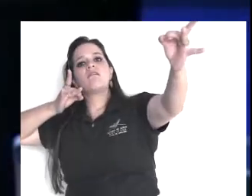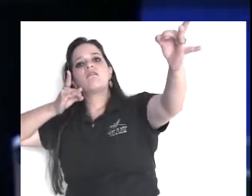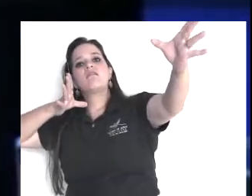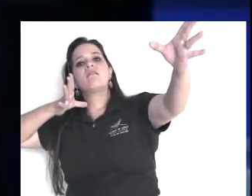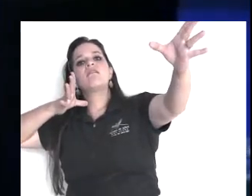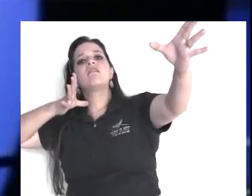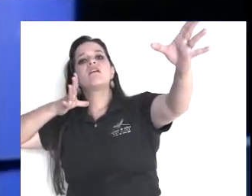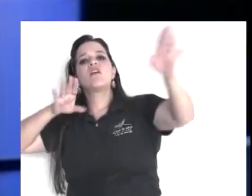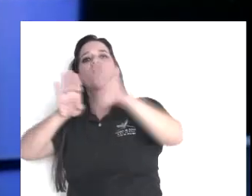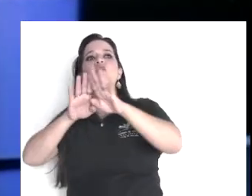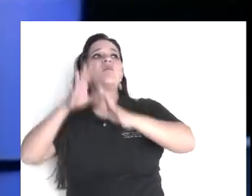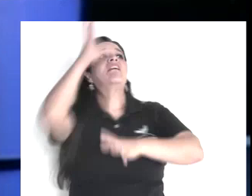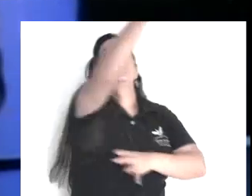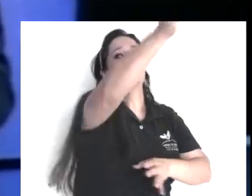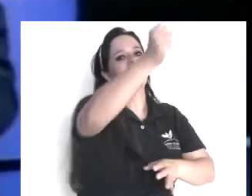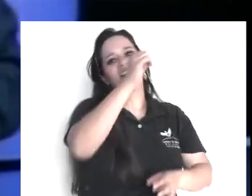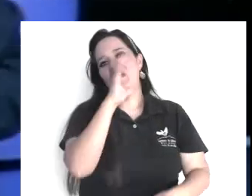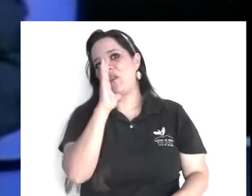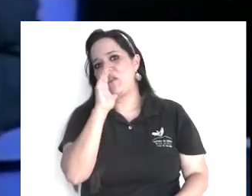daña,